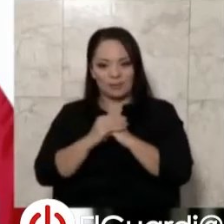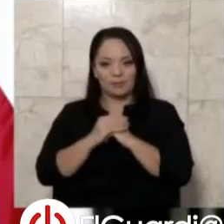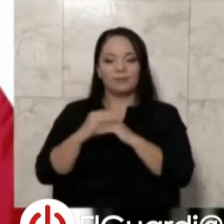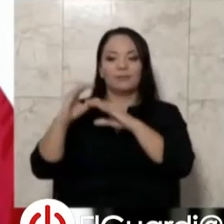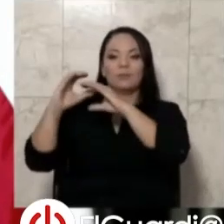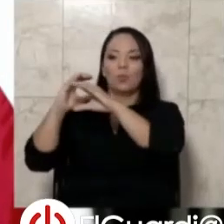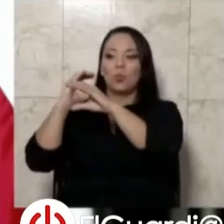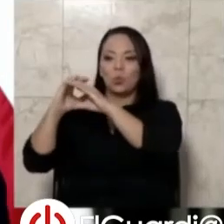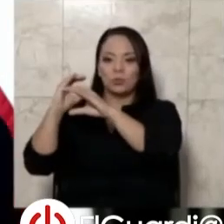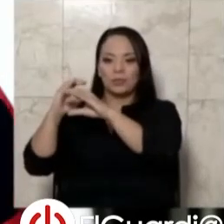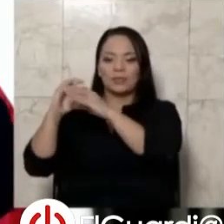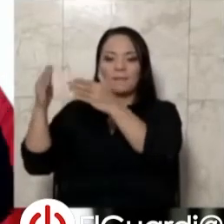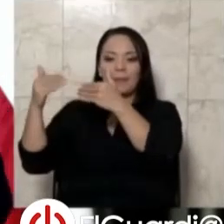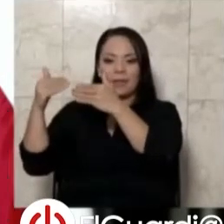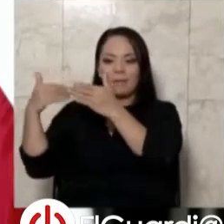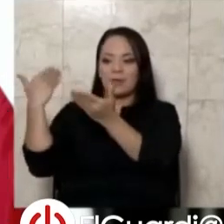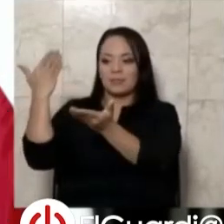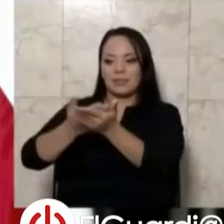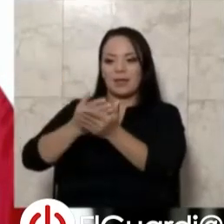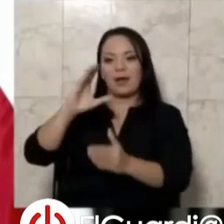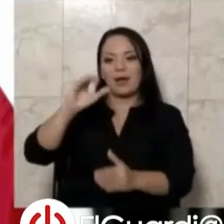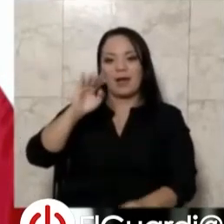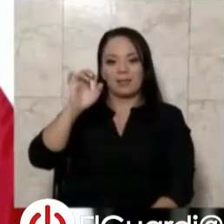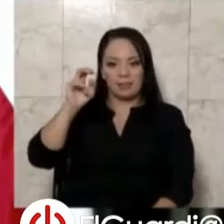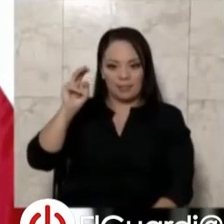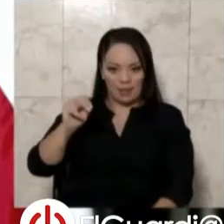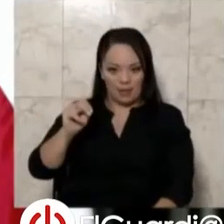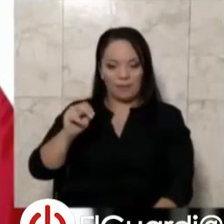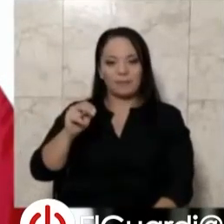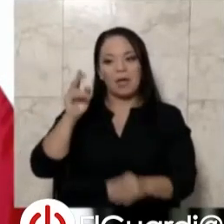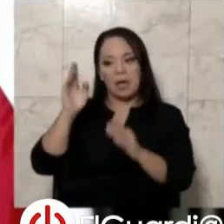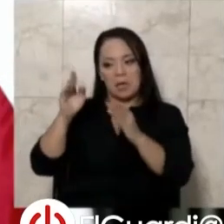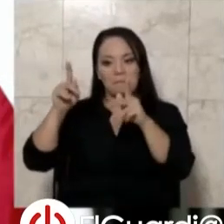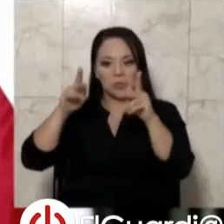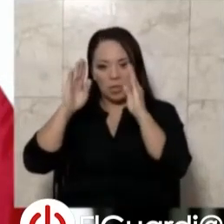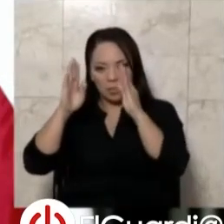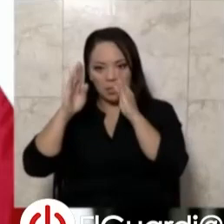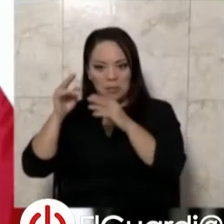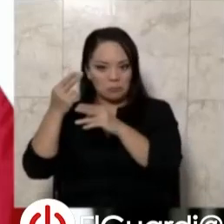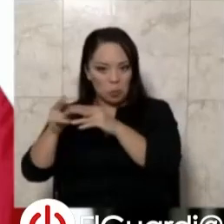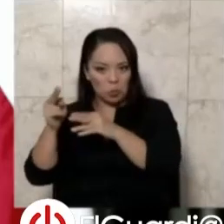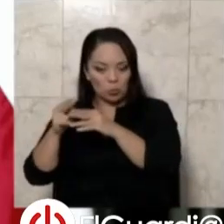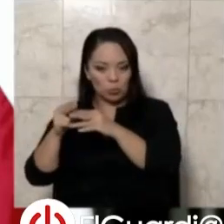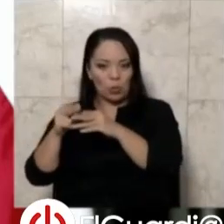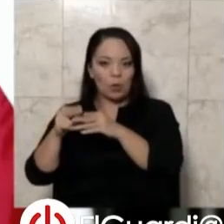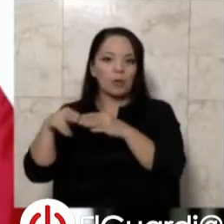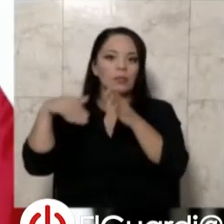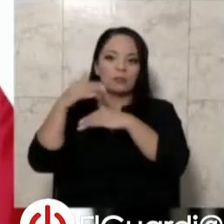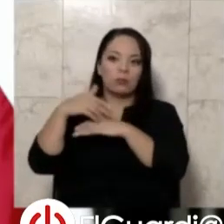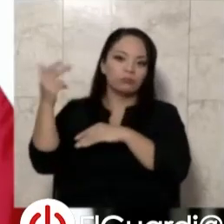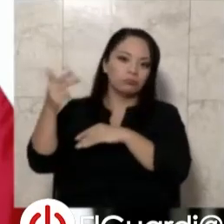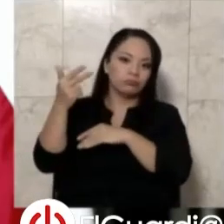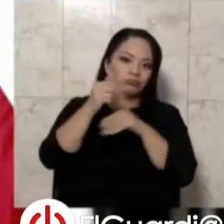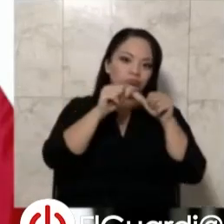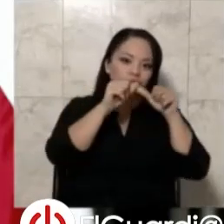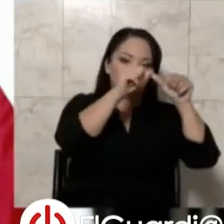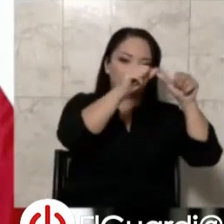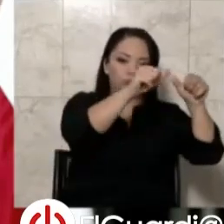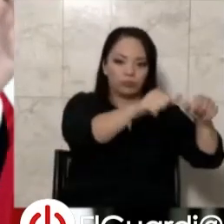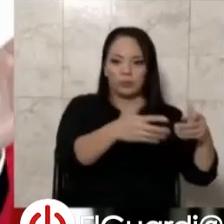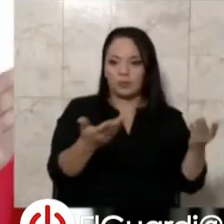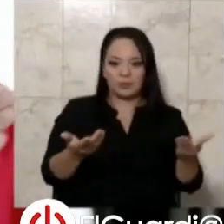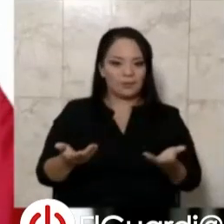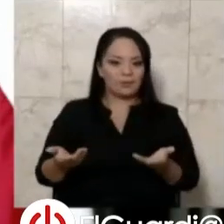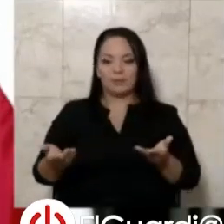llegan al Catén, ahí atendemos a la gente por poquito tiempo y véngase para, continúe su camino sin